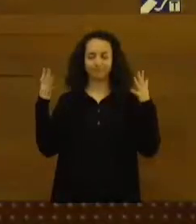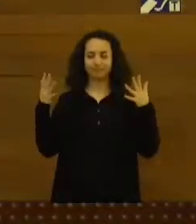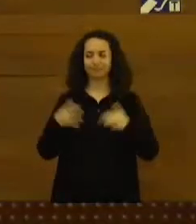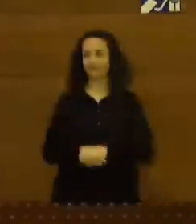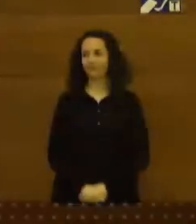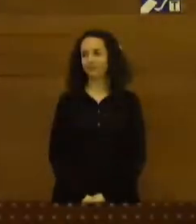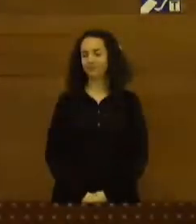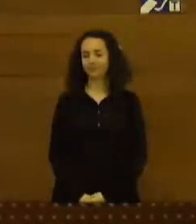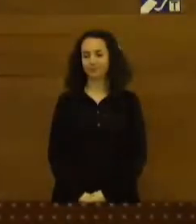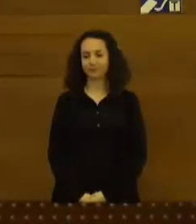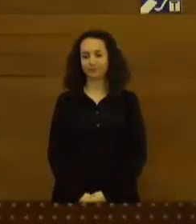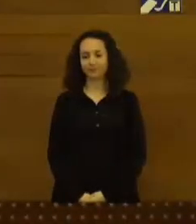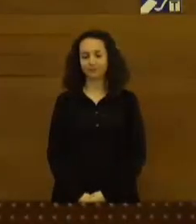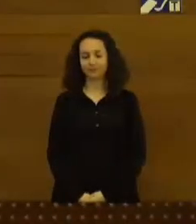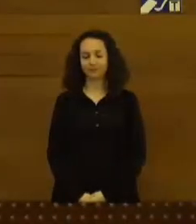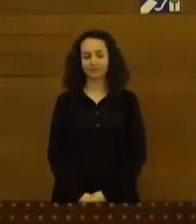Aplausos